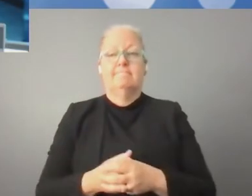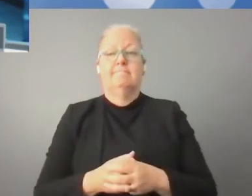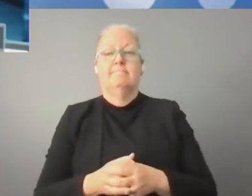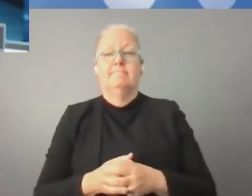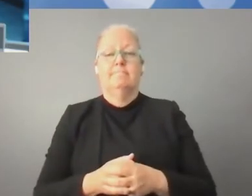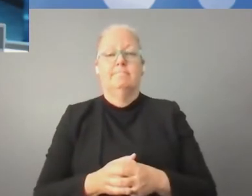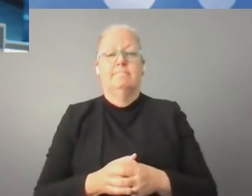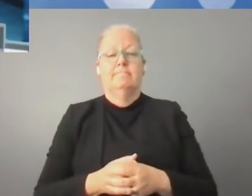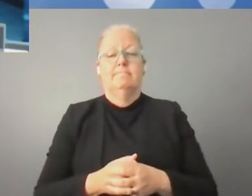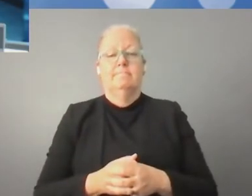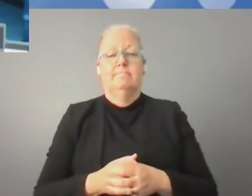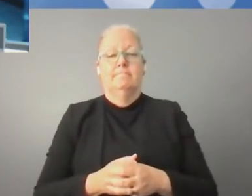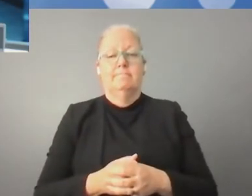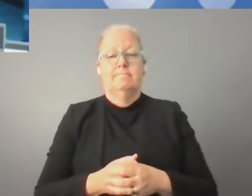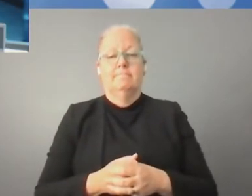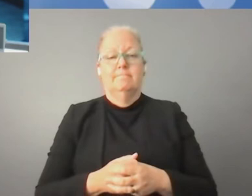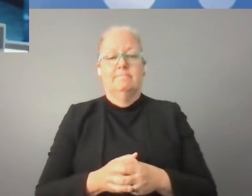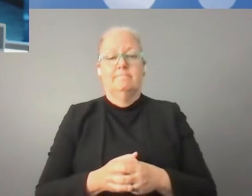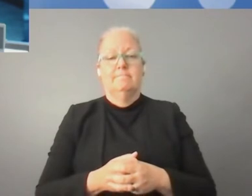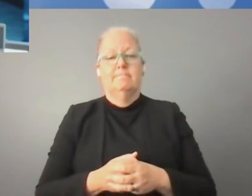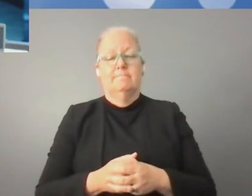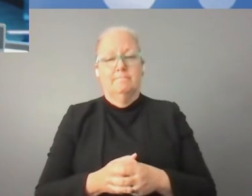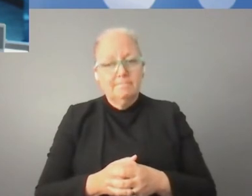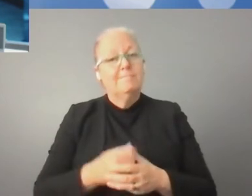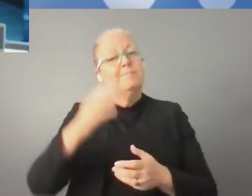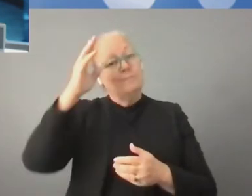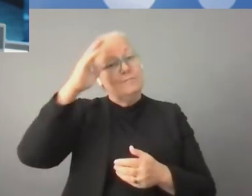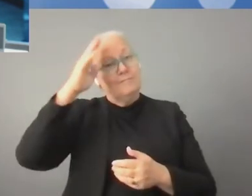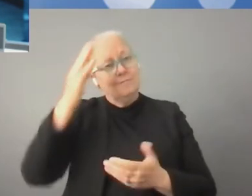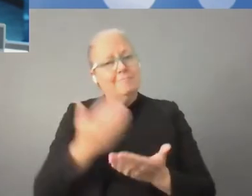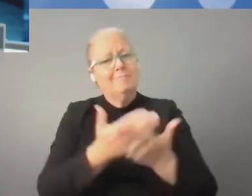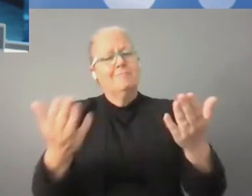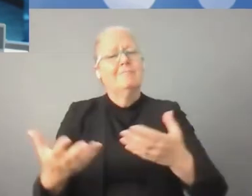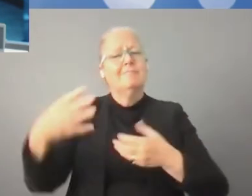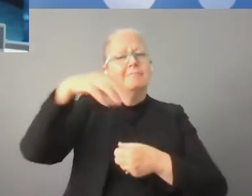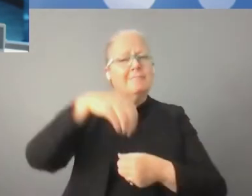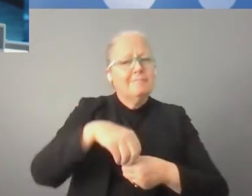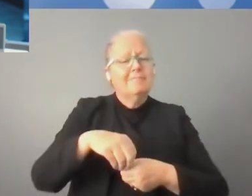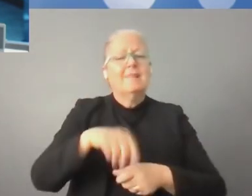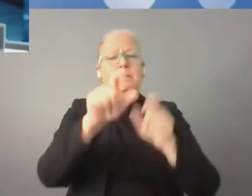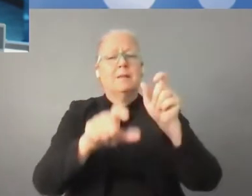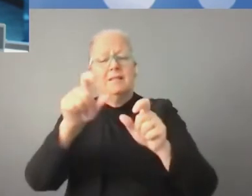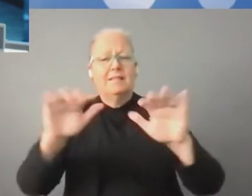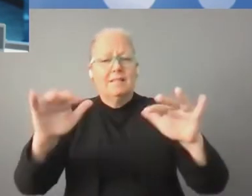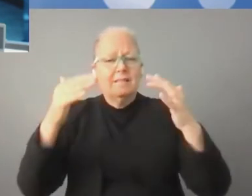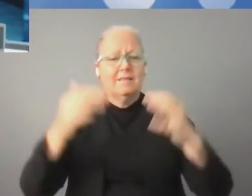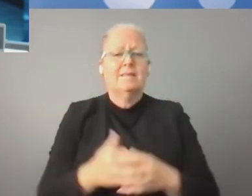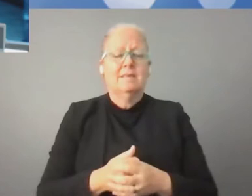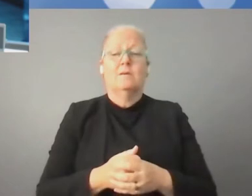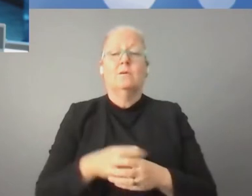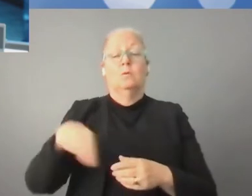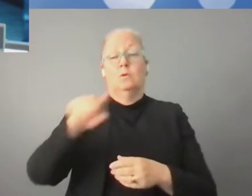viceprimer ministro de la Federación Rusa. Buenos días a todos,